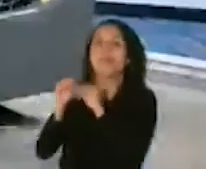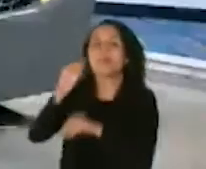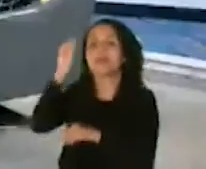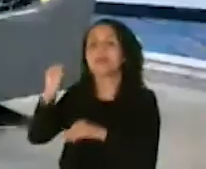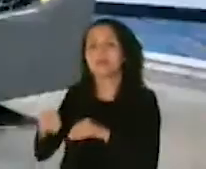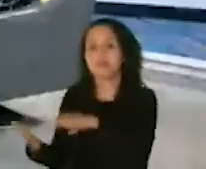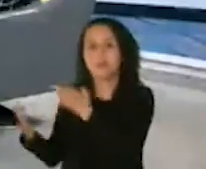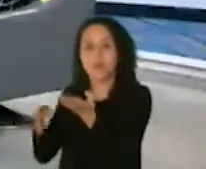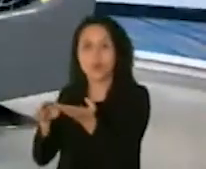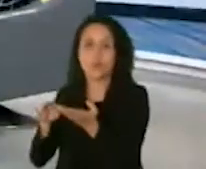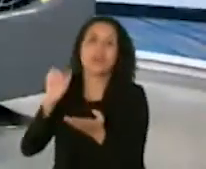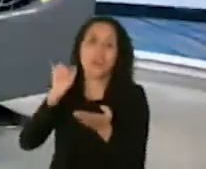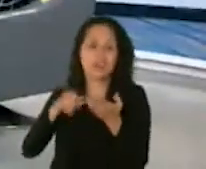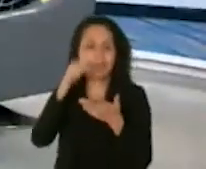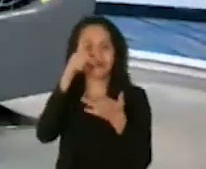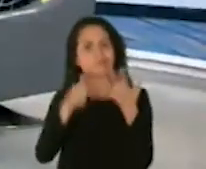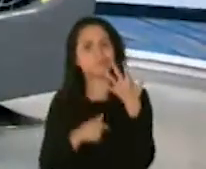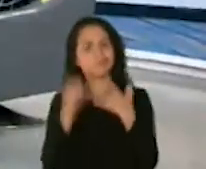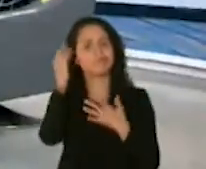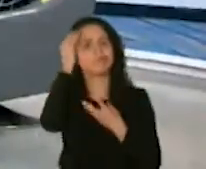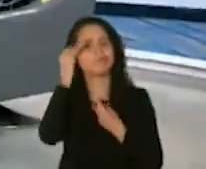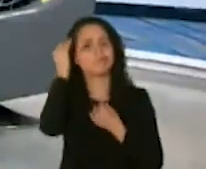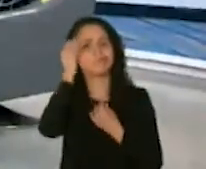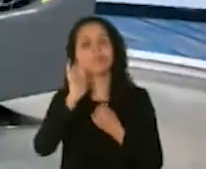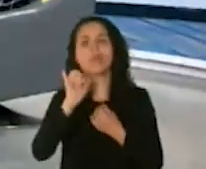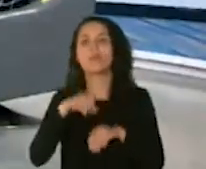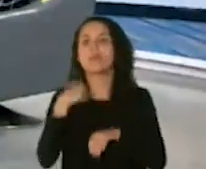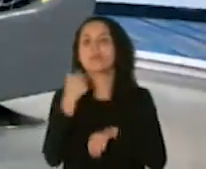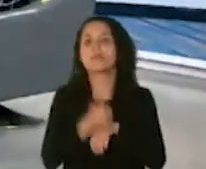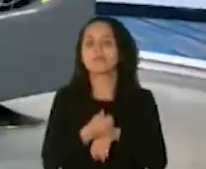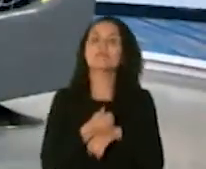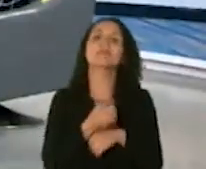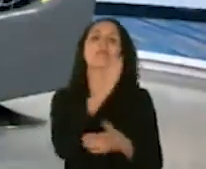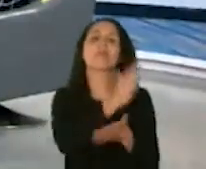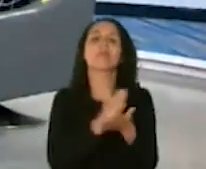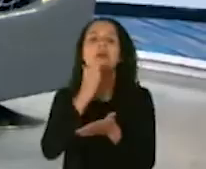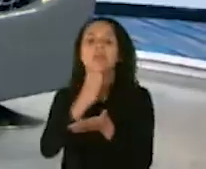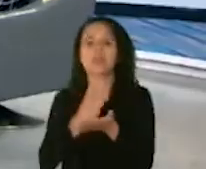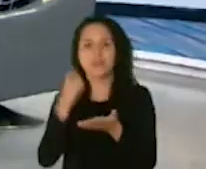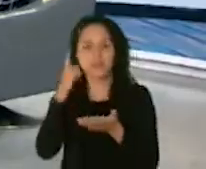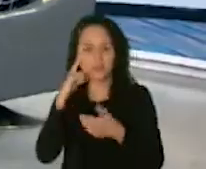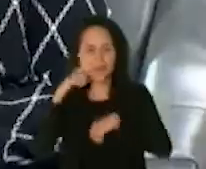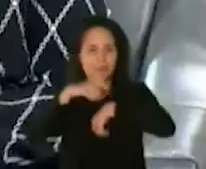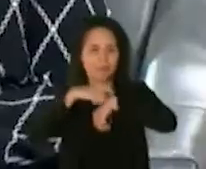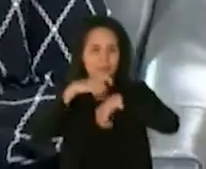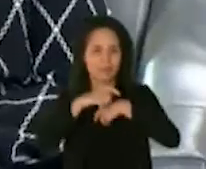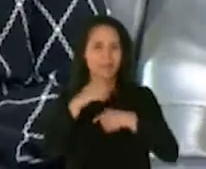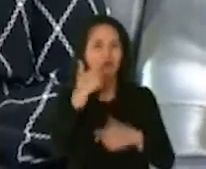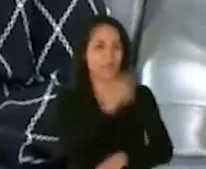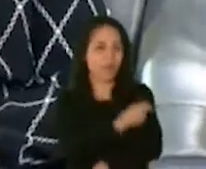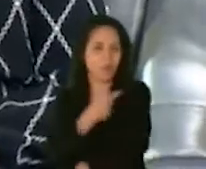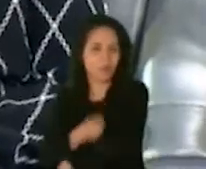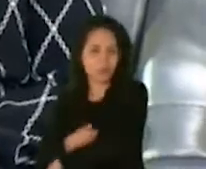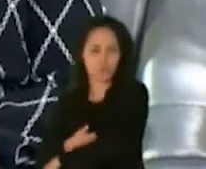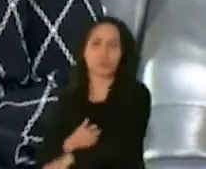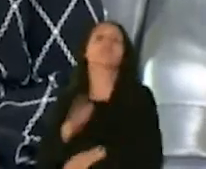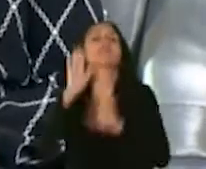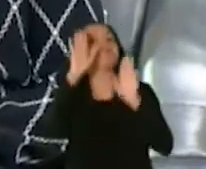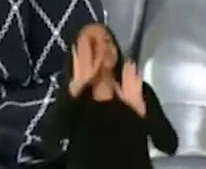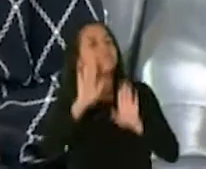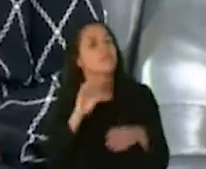todo eso se ha tomado en consideración y se han establecido unas fases de vacunación. Excelente, excelente.